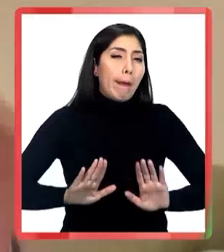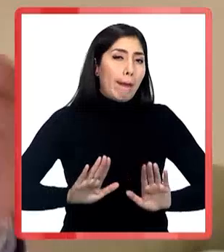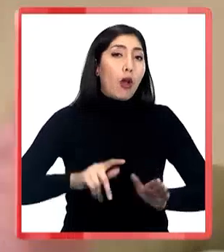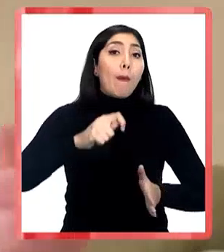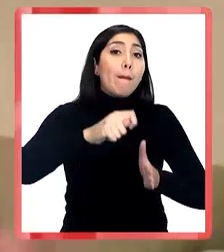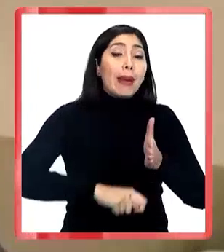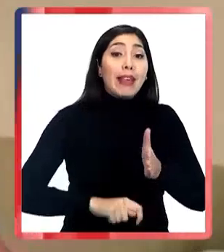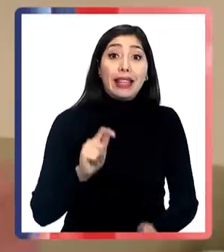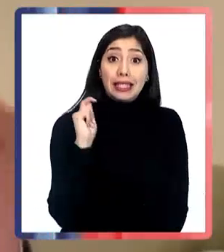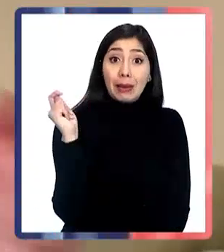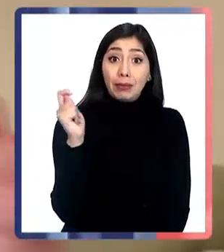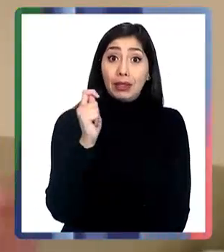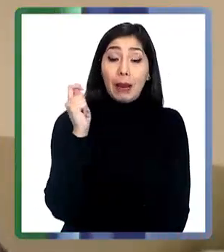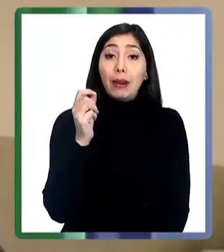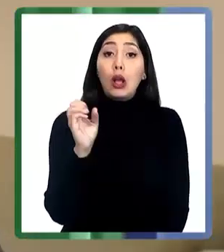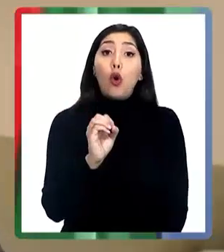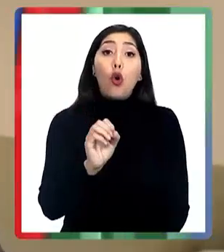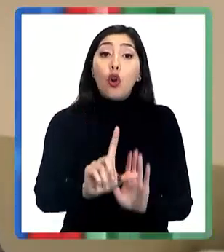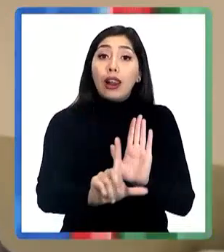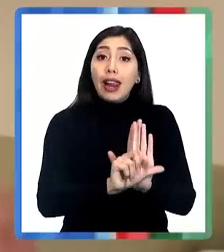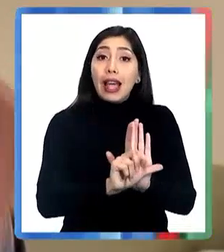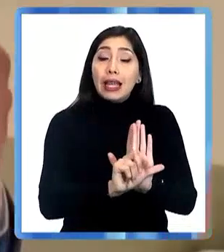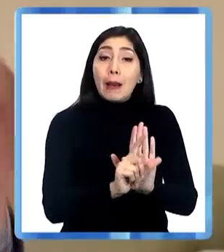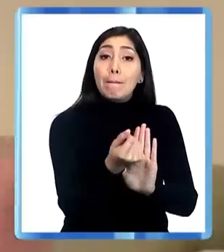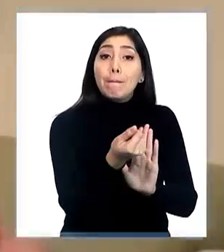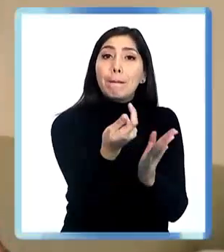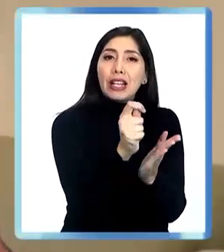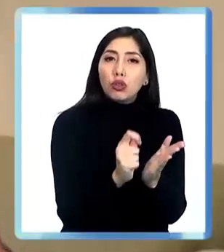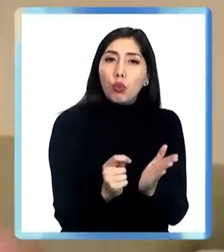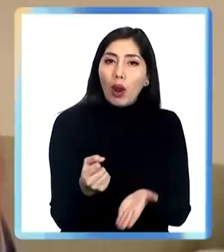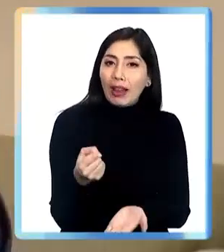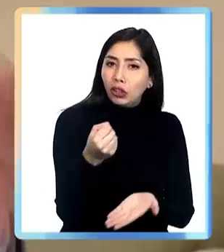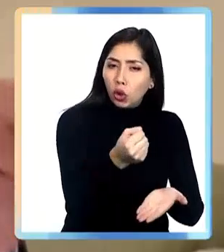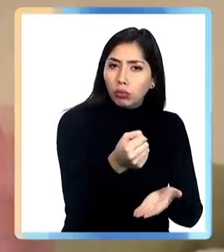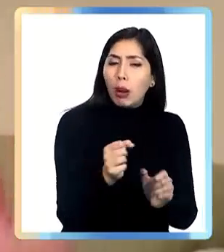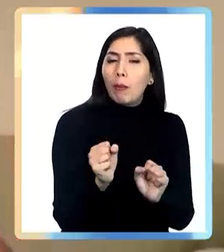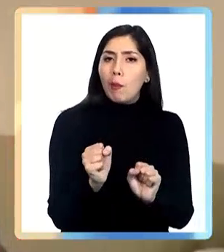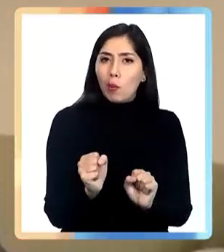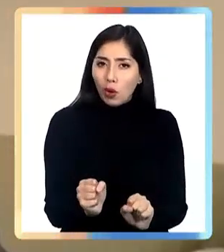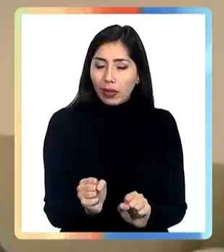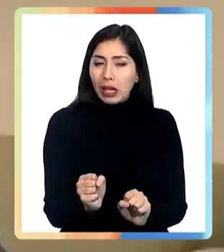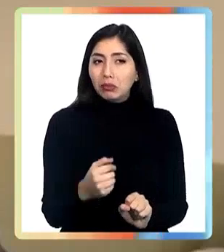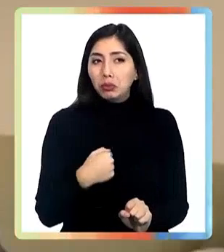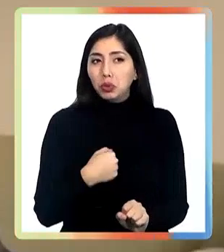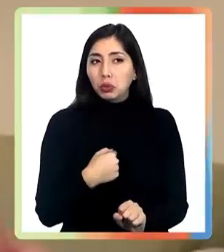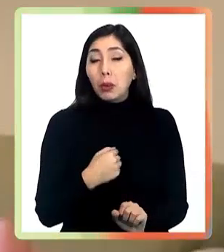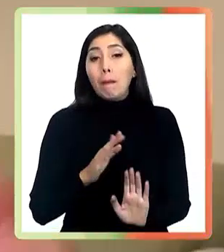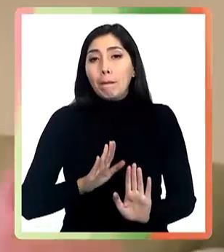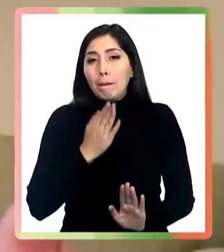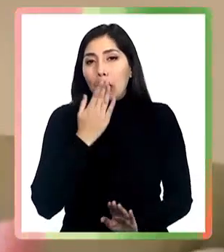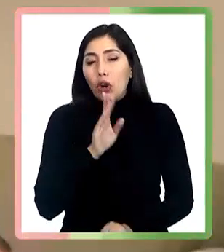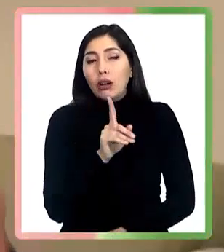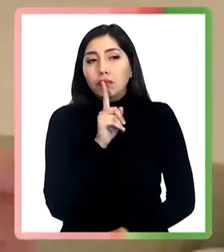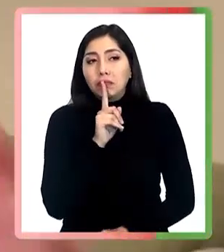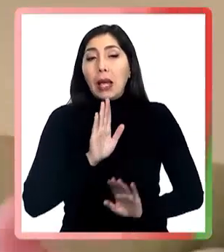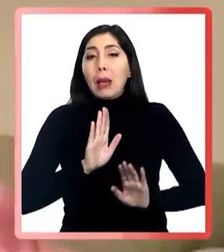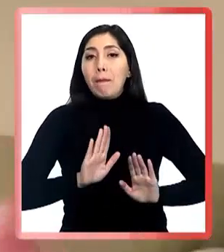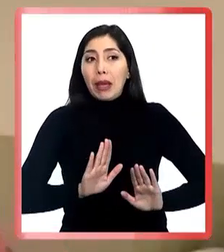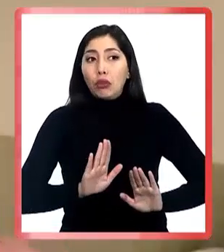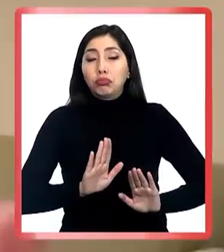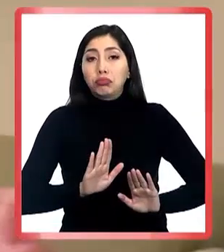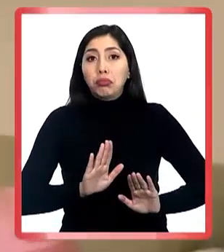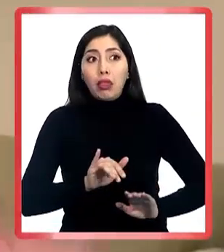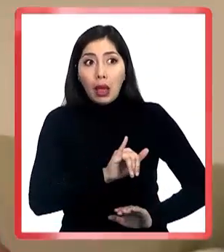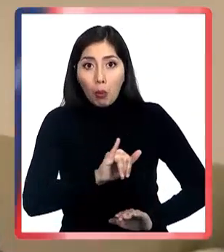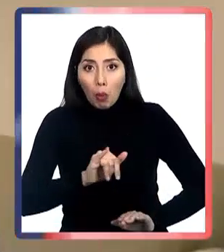septiembre, o cuando se presente la ley de presupuestos, como para poder dar una opinión y decir realmente si se está